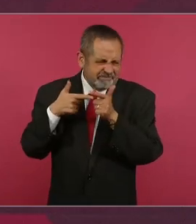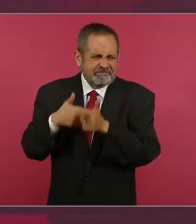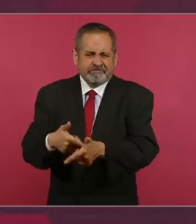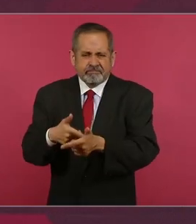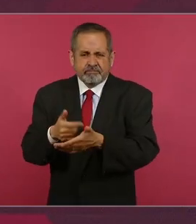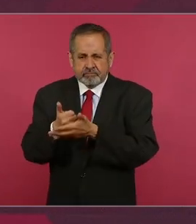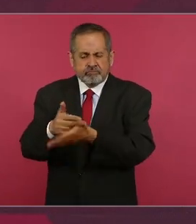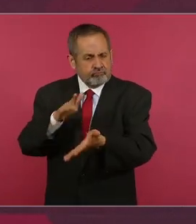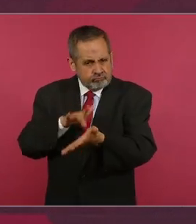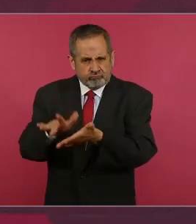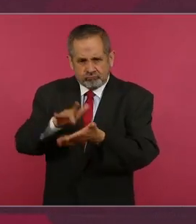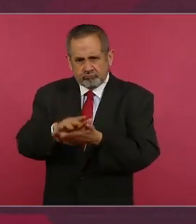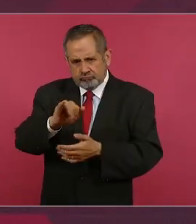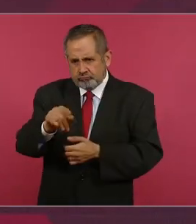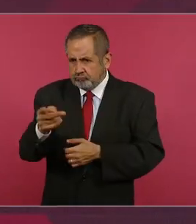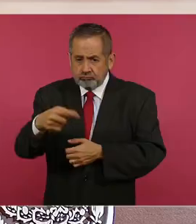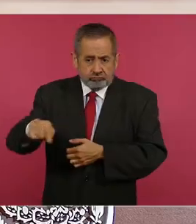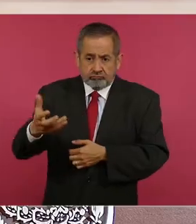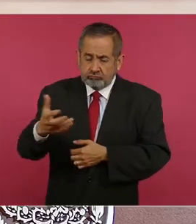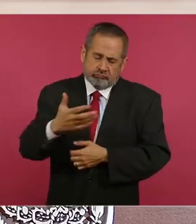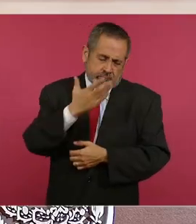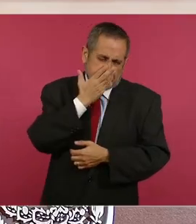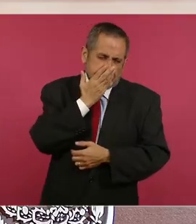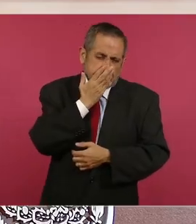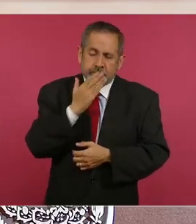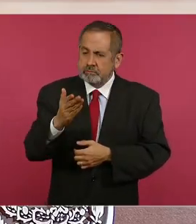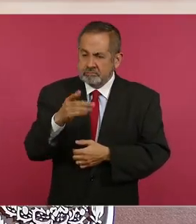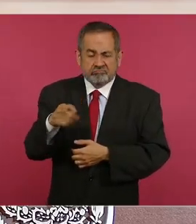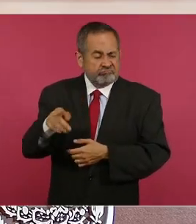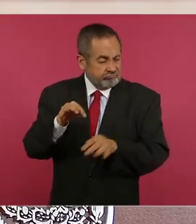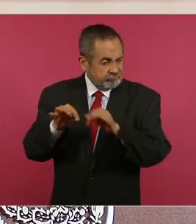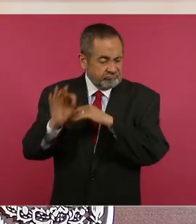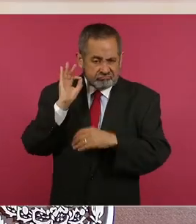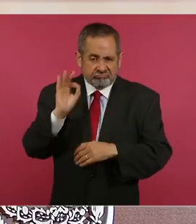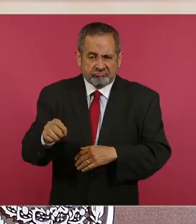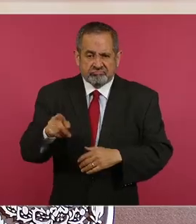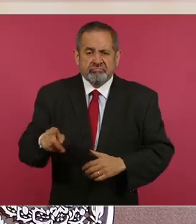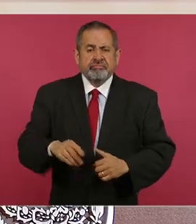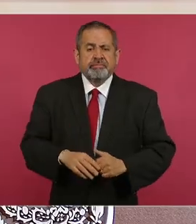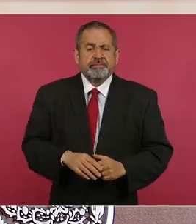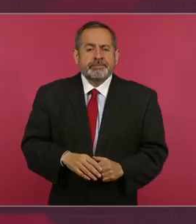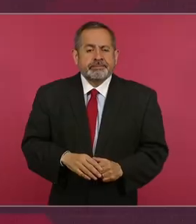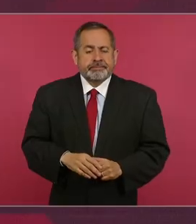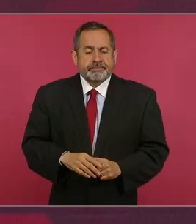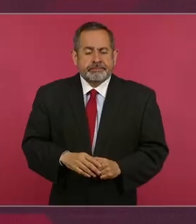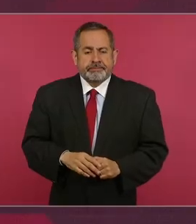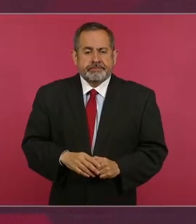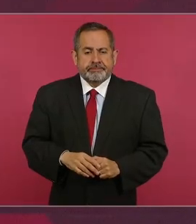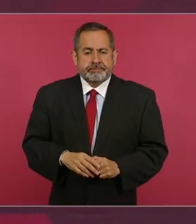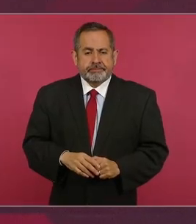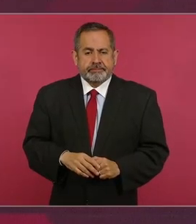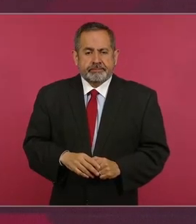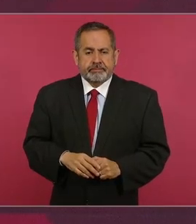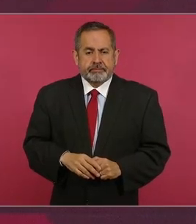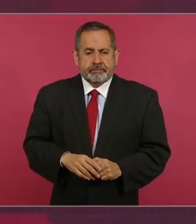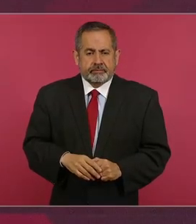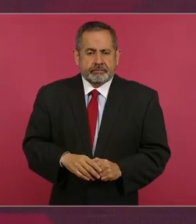Lo que hacen es un trabajo muy